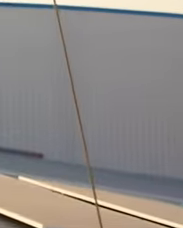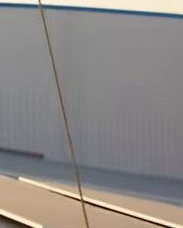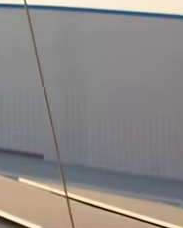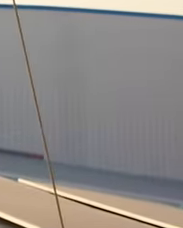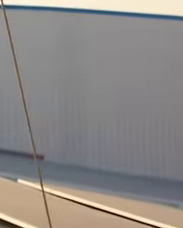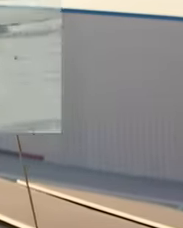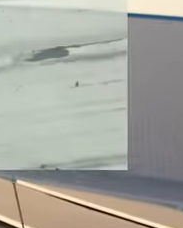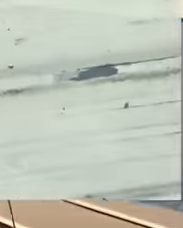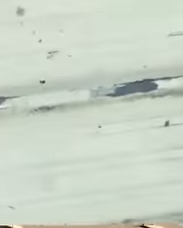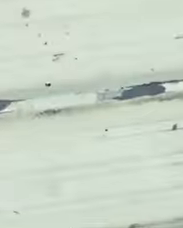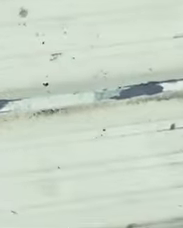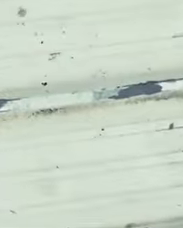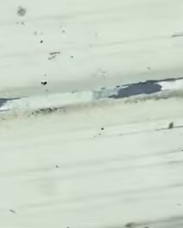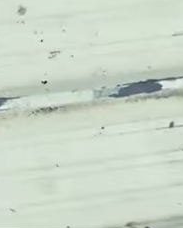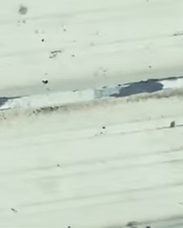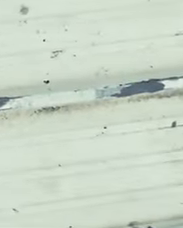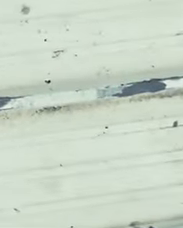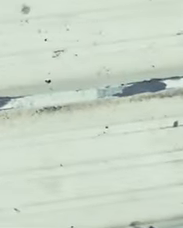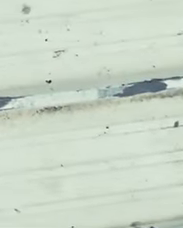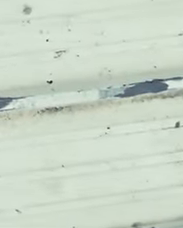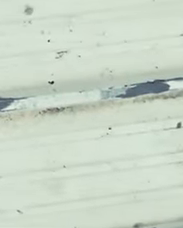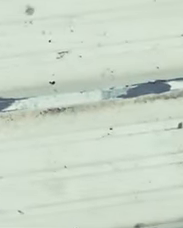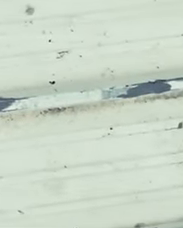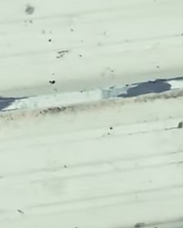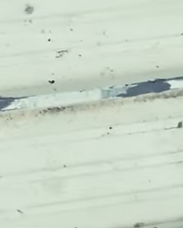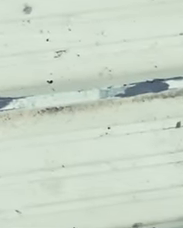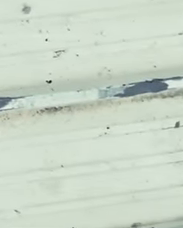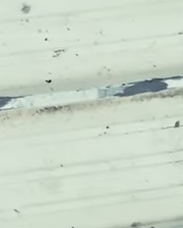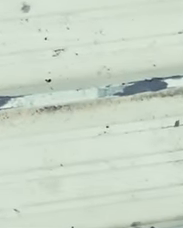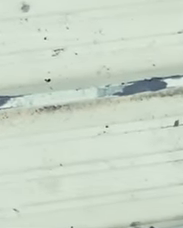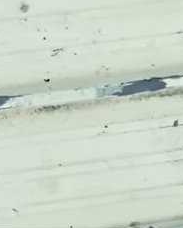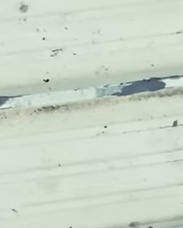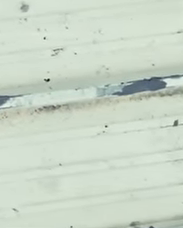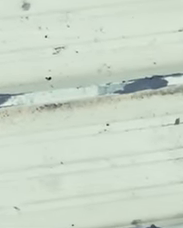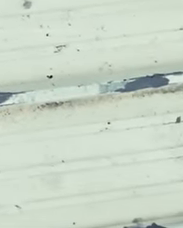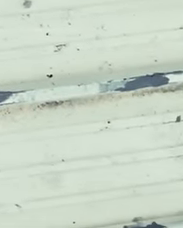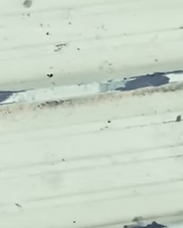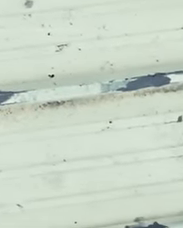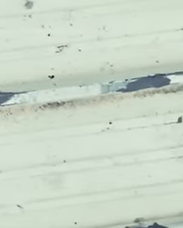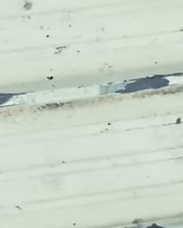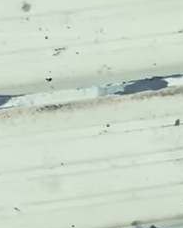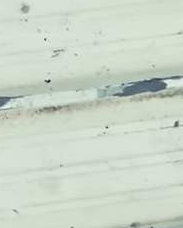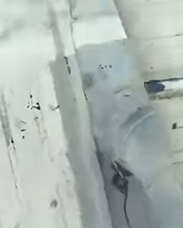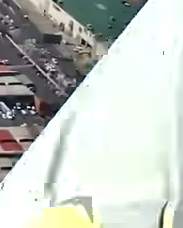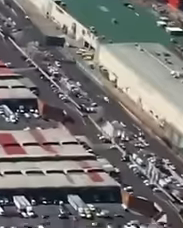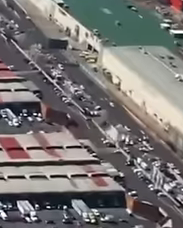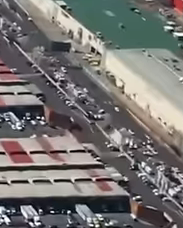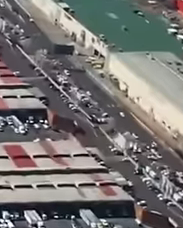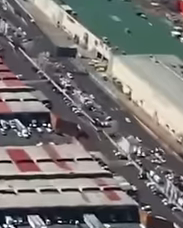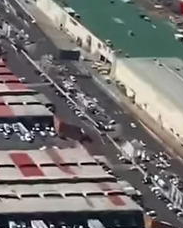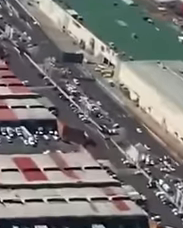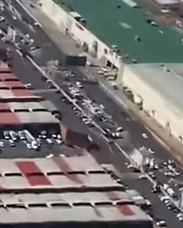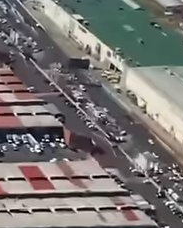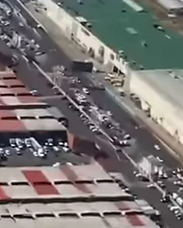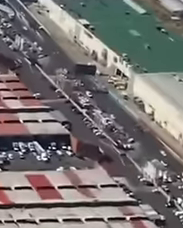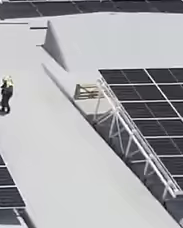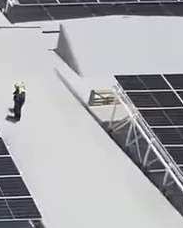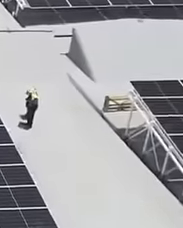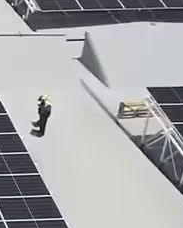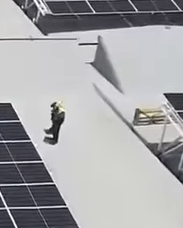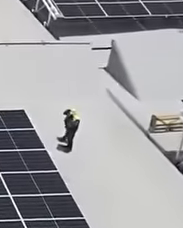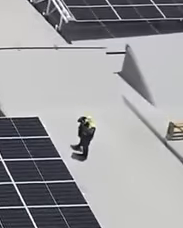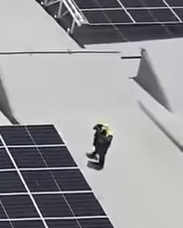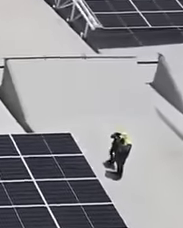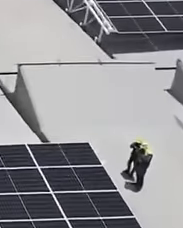Además, hizo hincapié en que la planta fotovoltaica en la central de Abastos, demuestra que es posible